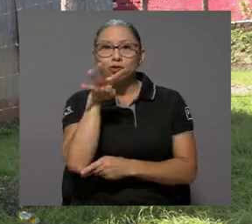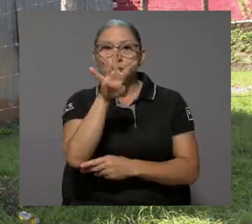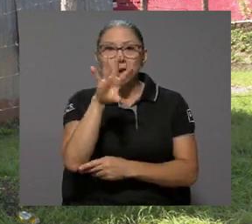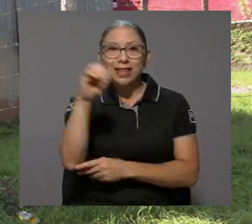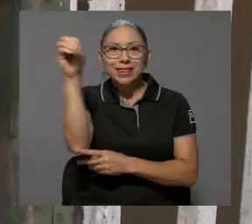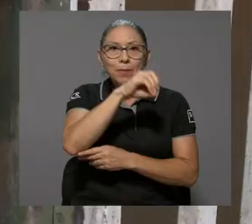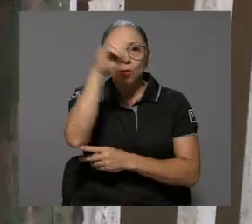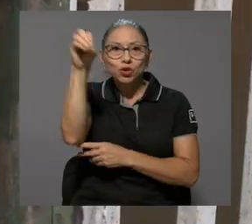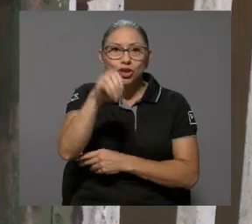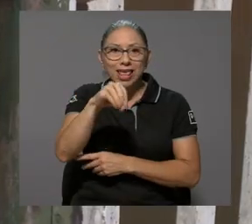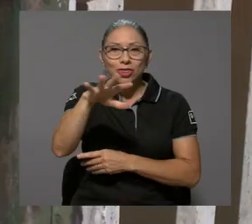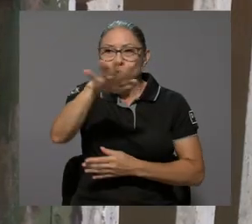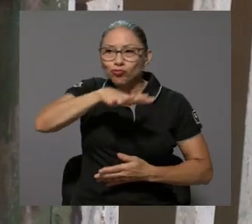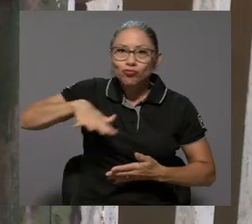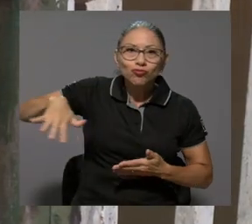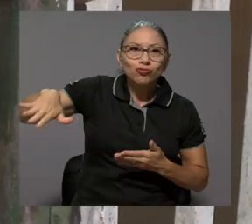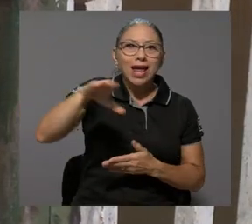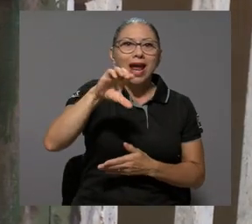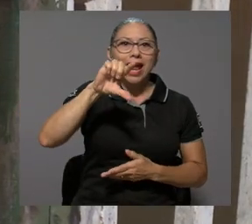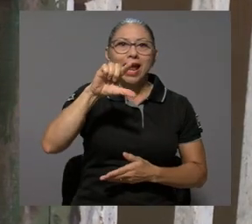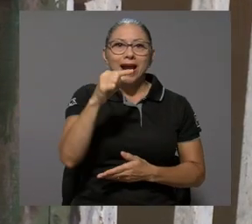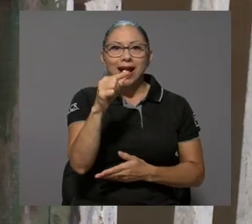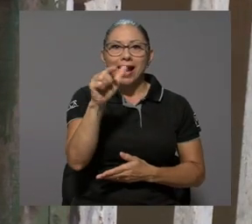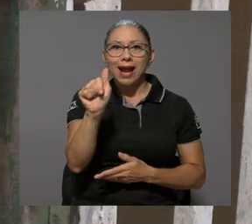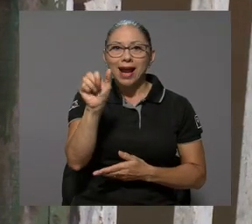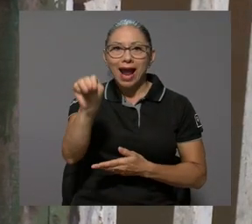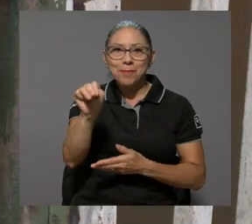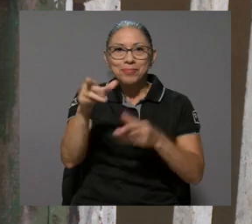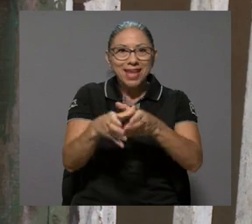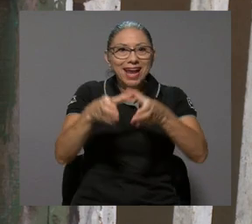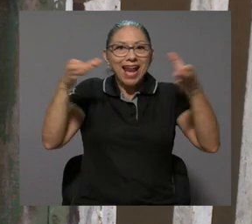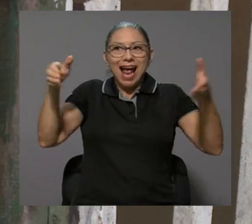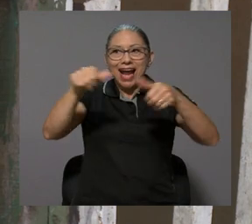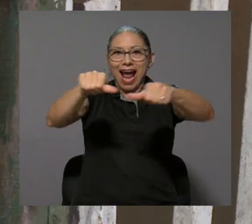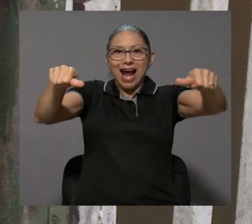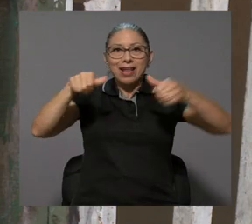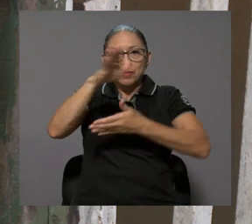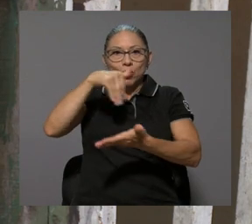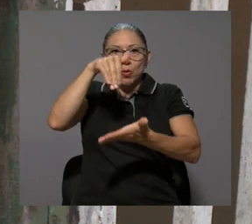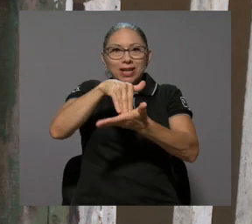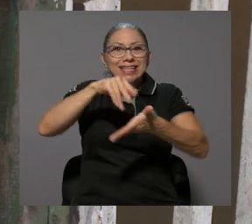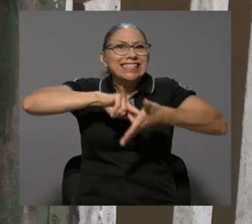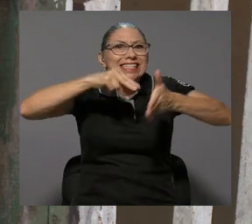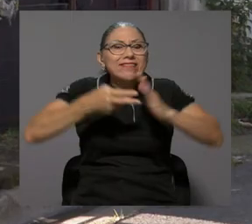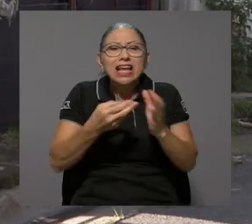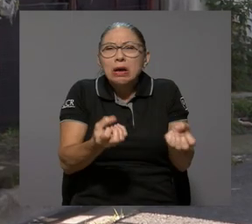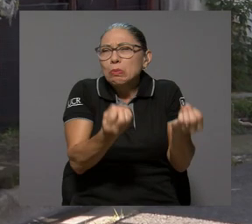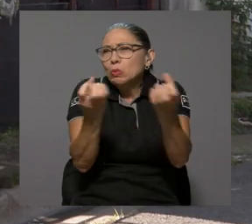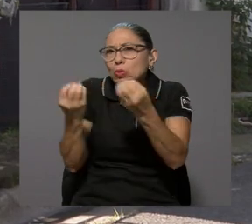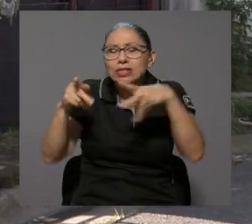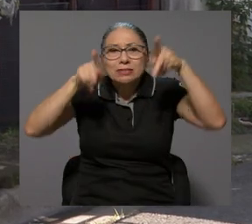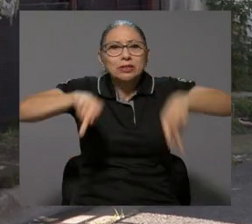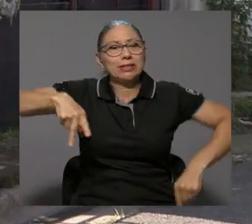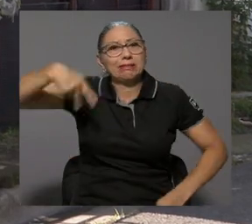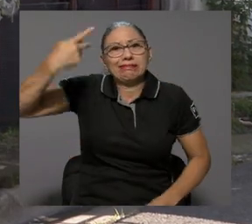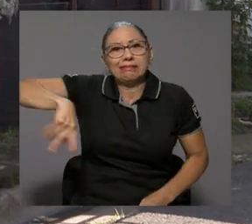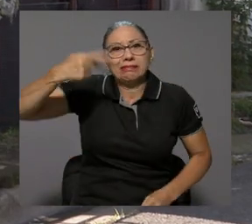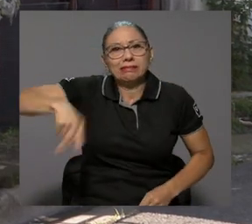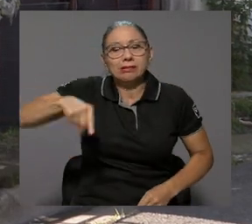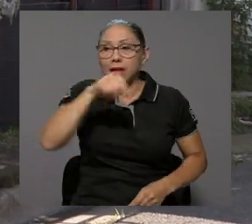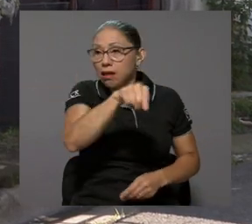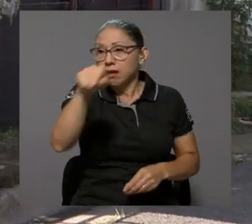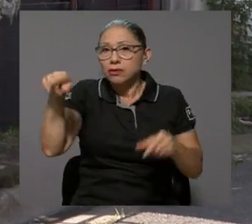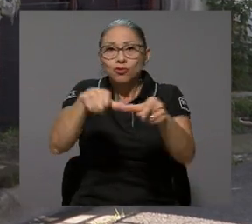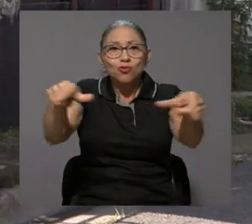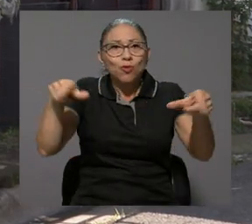40% se encuentra en la gran área metropolitana. Esto significa que miles de personas viven en riesgo ya